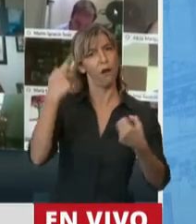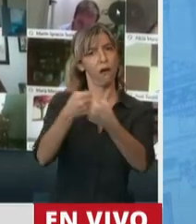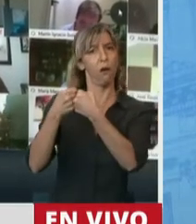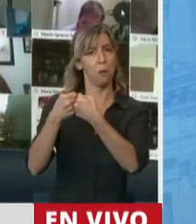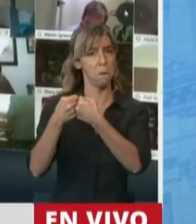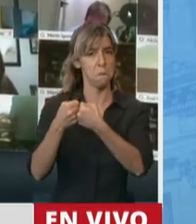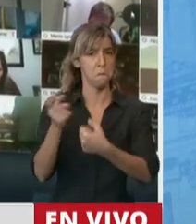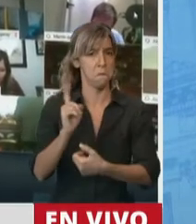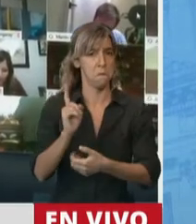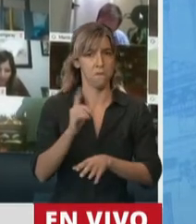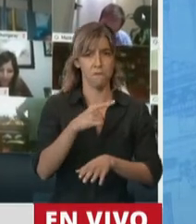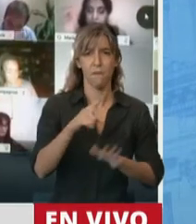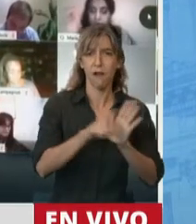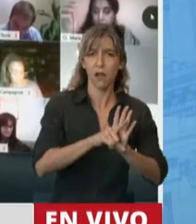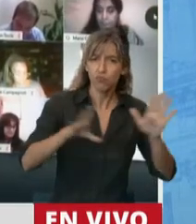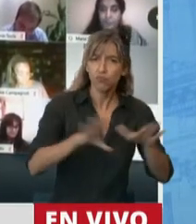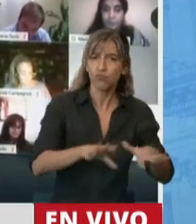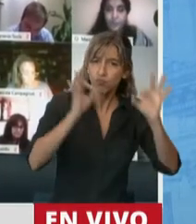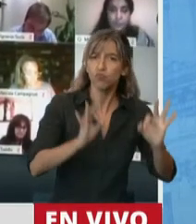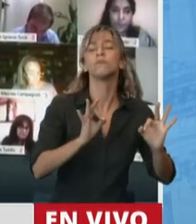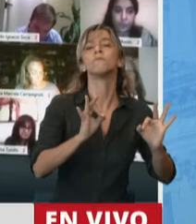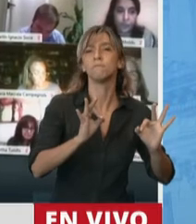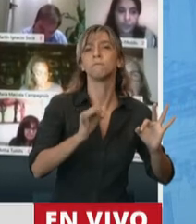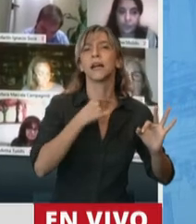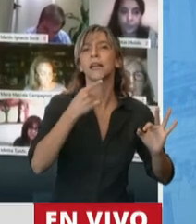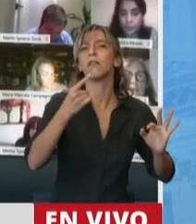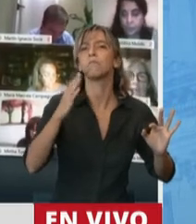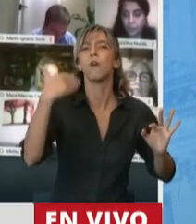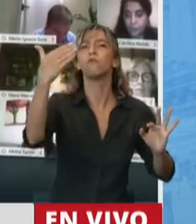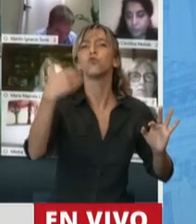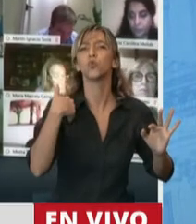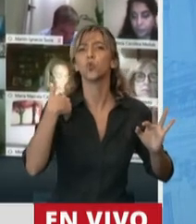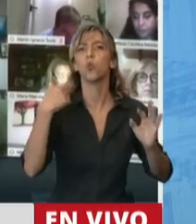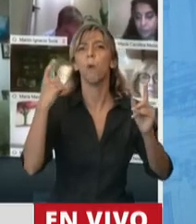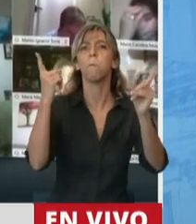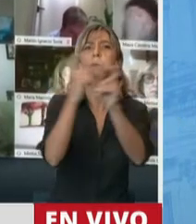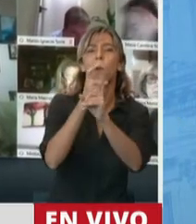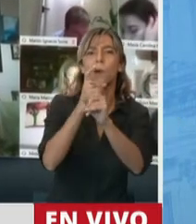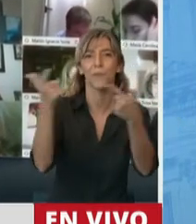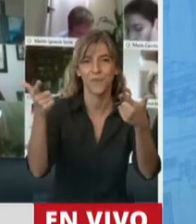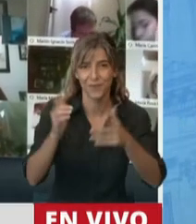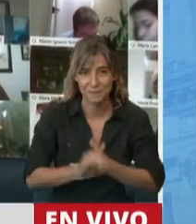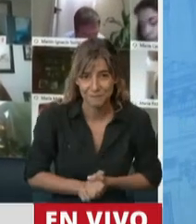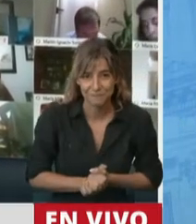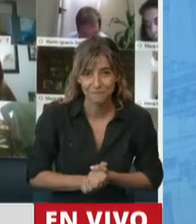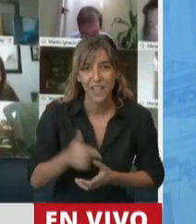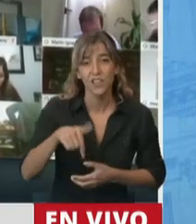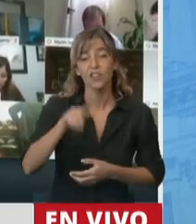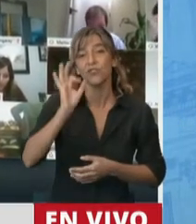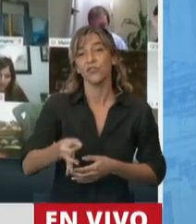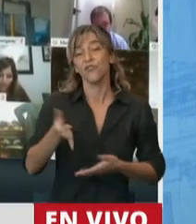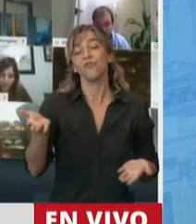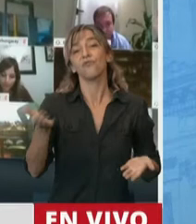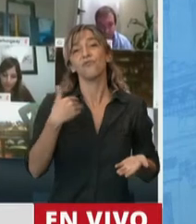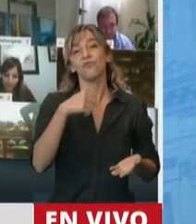instrumento que no va a ser fuente de conflictos. Hoy estamos frente a una ley que va a ser generadora,